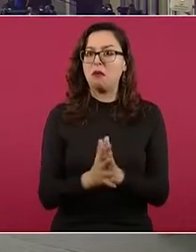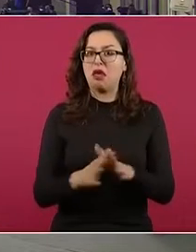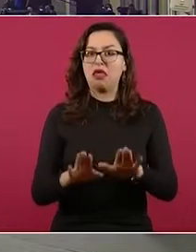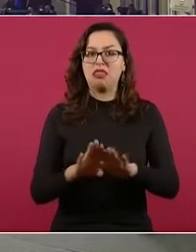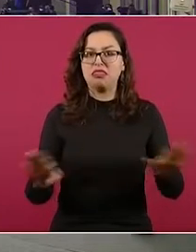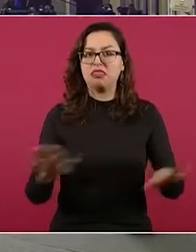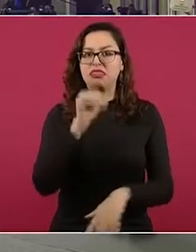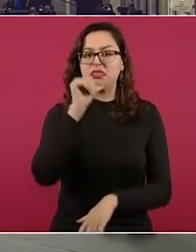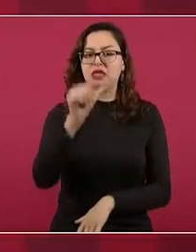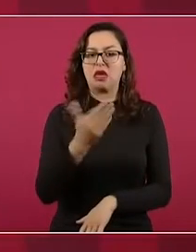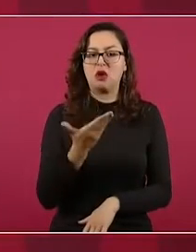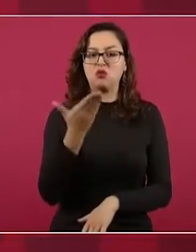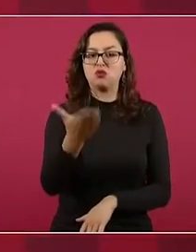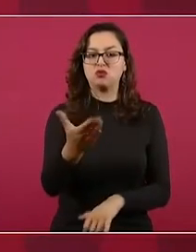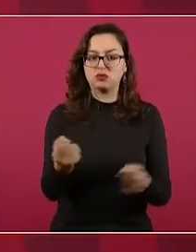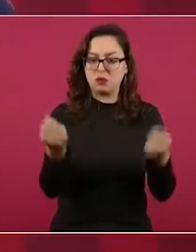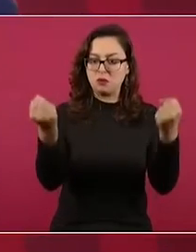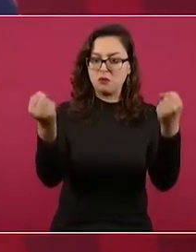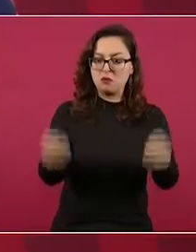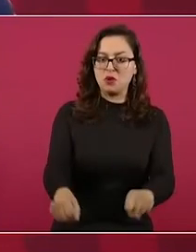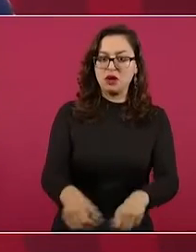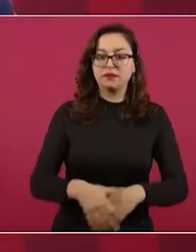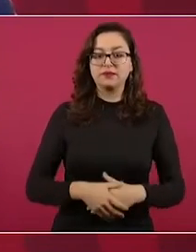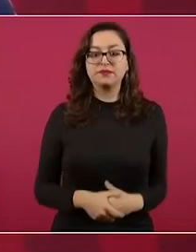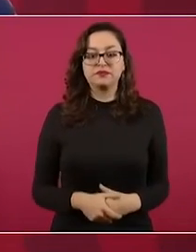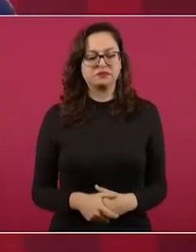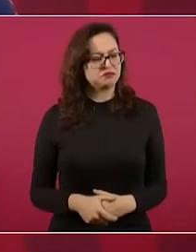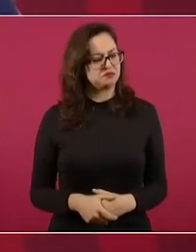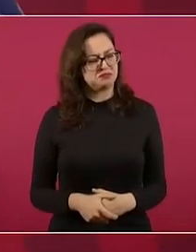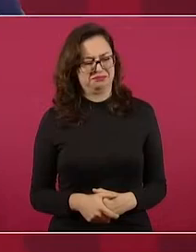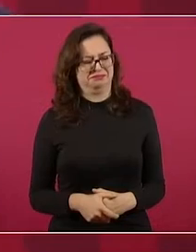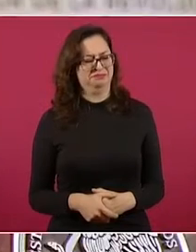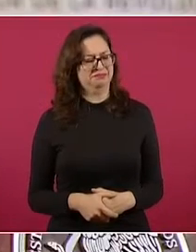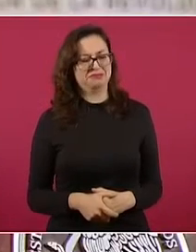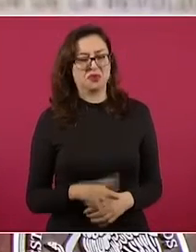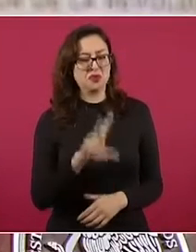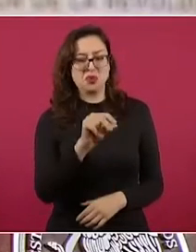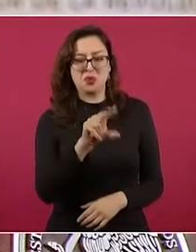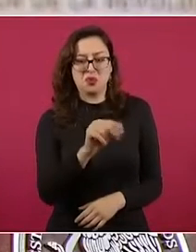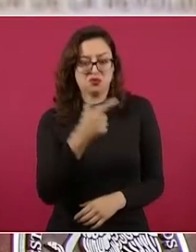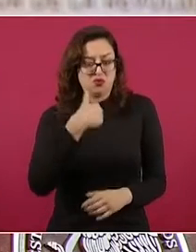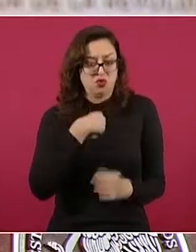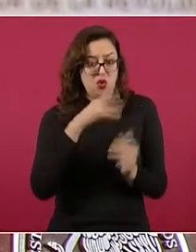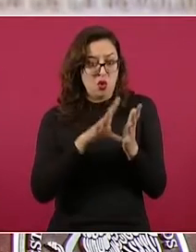Si hay una violación a la Constitución, para eso está el Poder Judicial.